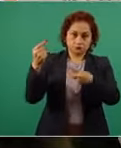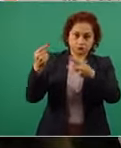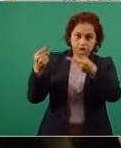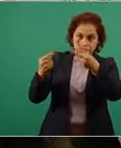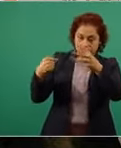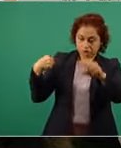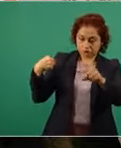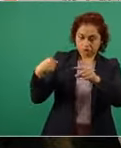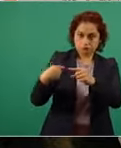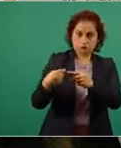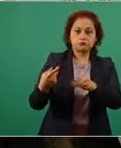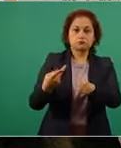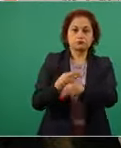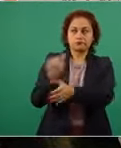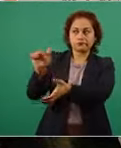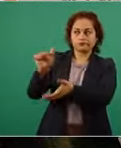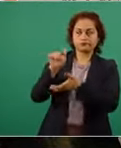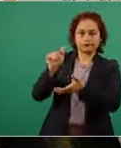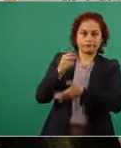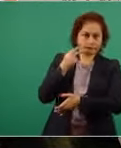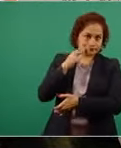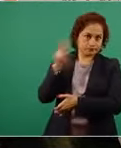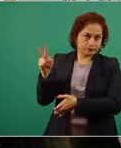esta semana. La siguiente, por favor.